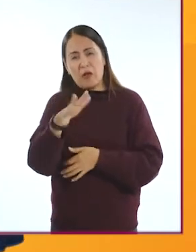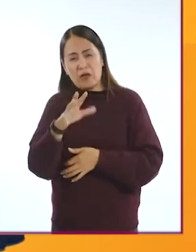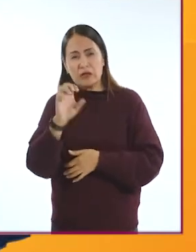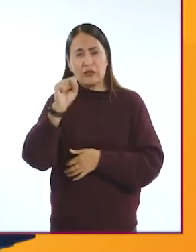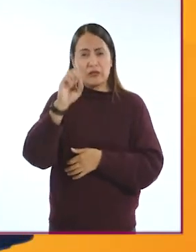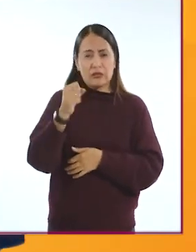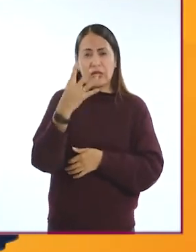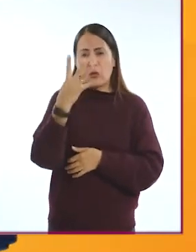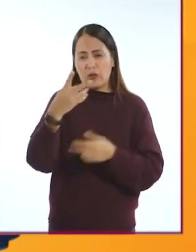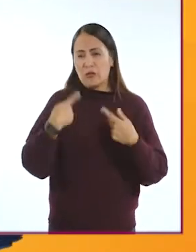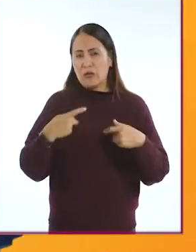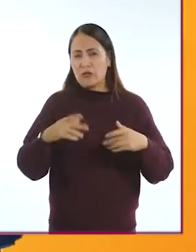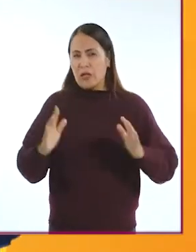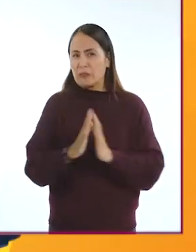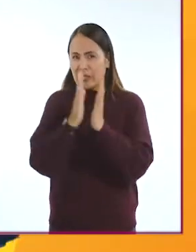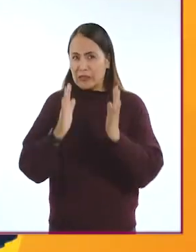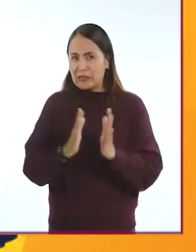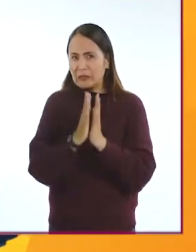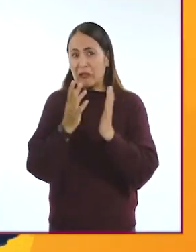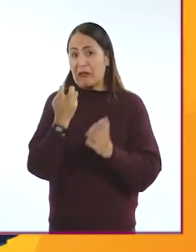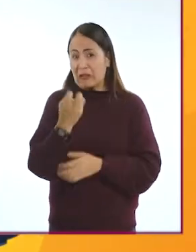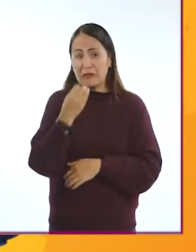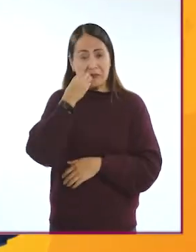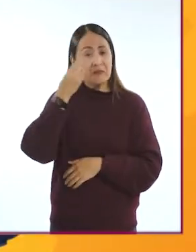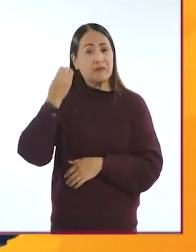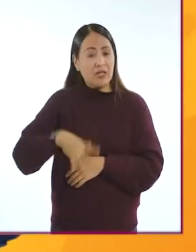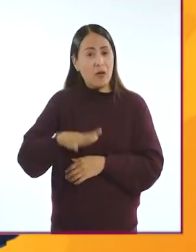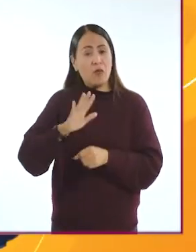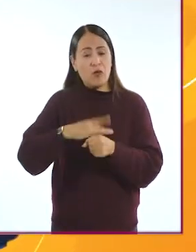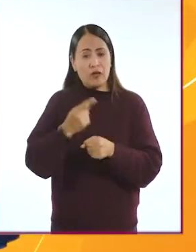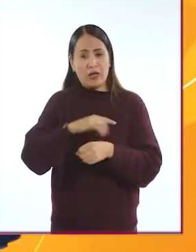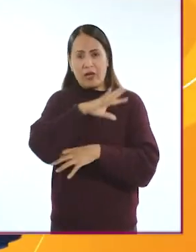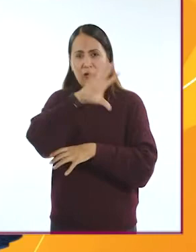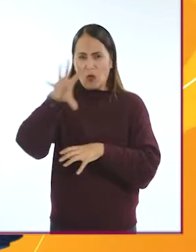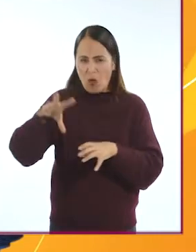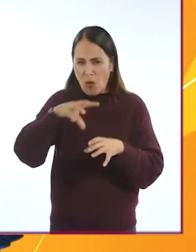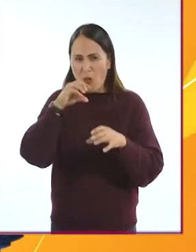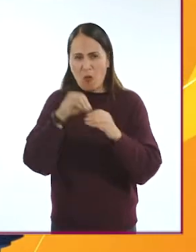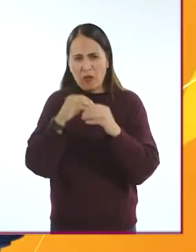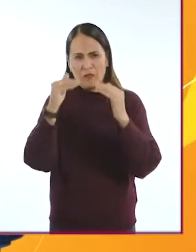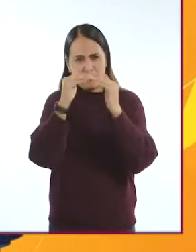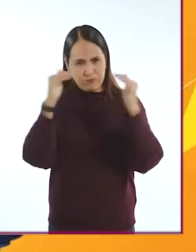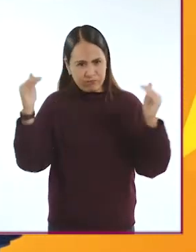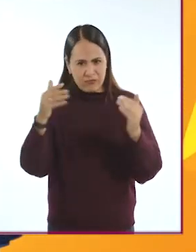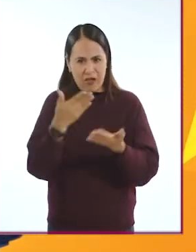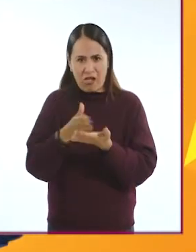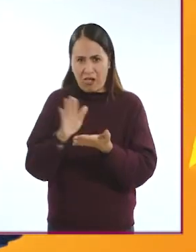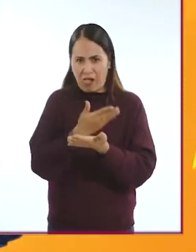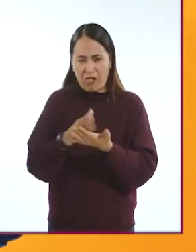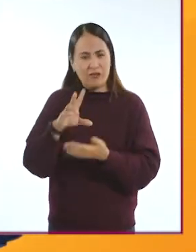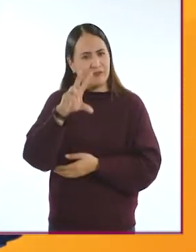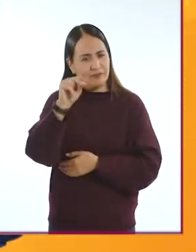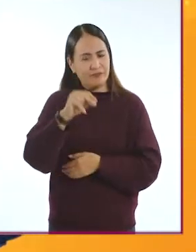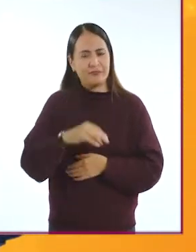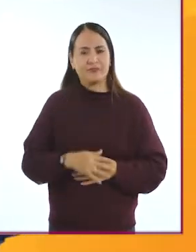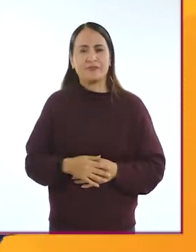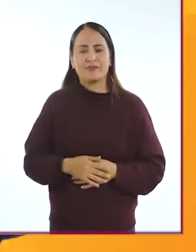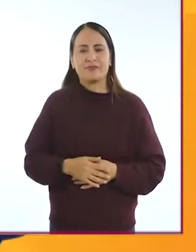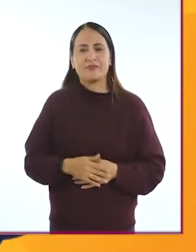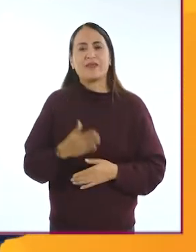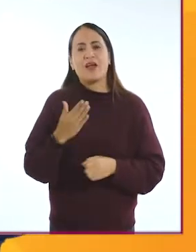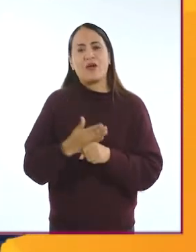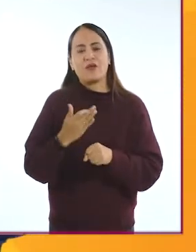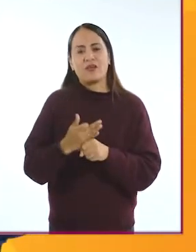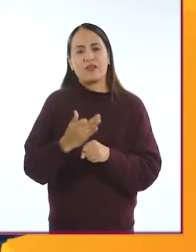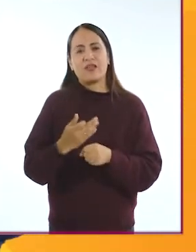cerca de 64 jugadores. Esto es sensacional porque así se fomenta la integración entre todas las personas sin distinción alguna. Es